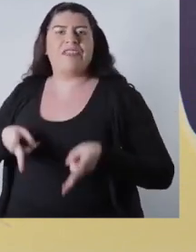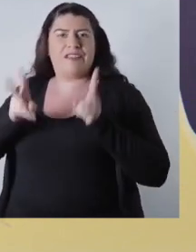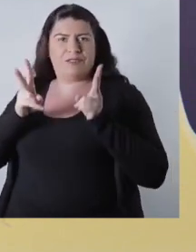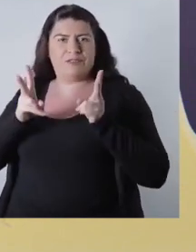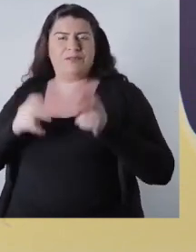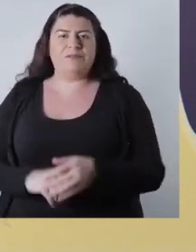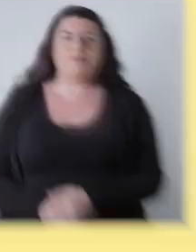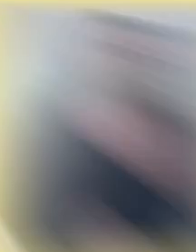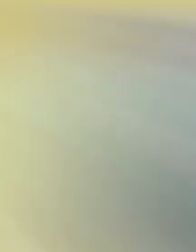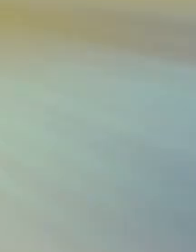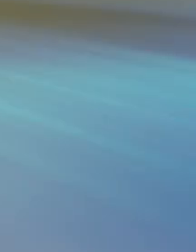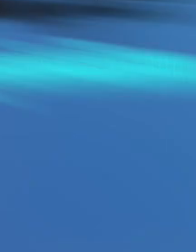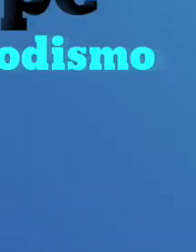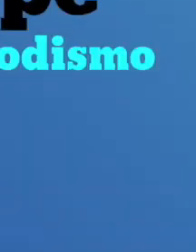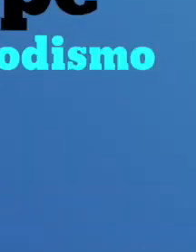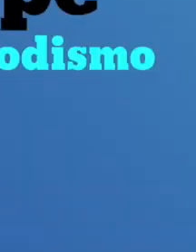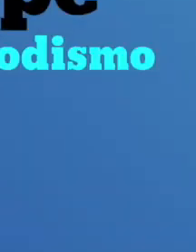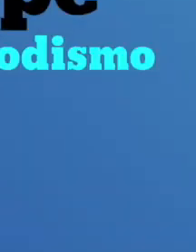constitución de derechos.